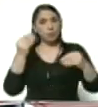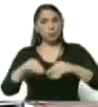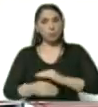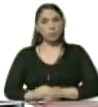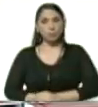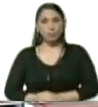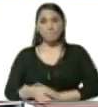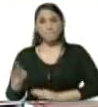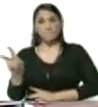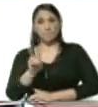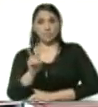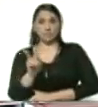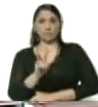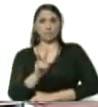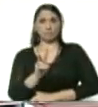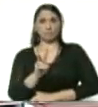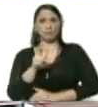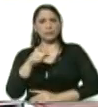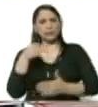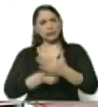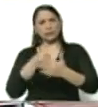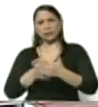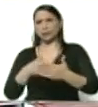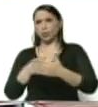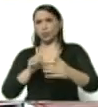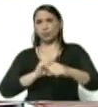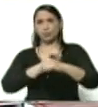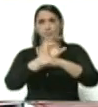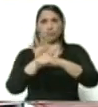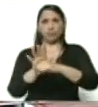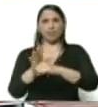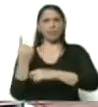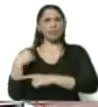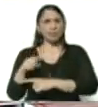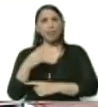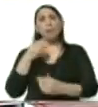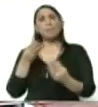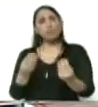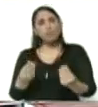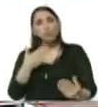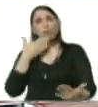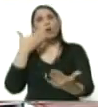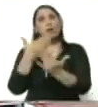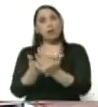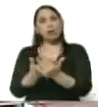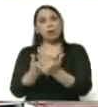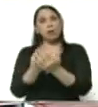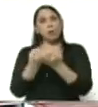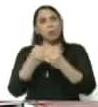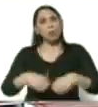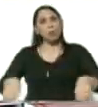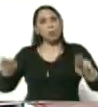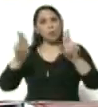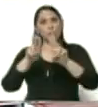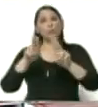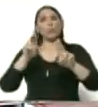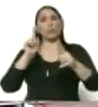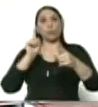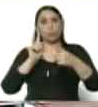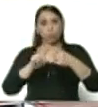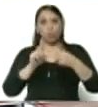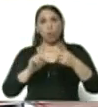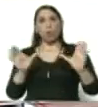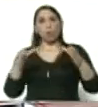Y Venezuela, en este combate contra el COVID-19, tiene mucho que agradecer a las Naciones Unidas, a la OMS,